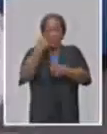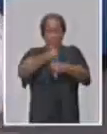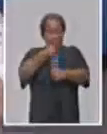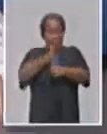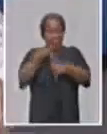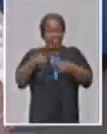flexibilidad.